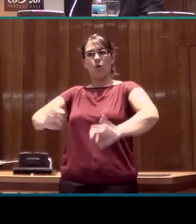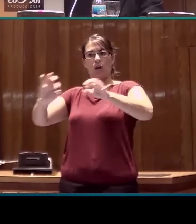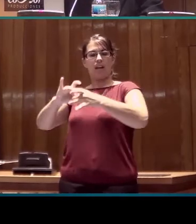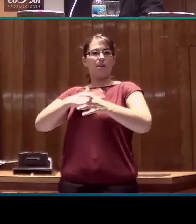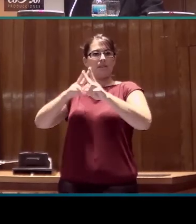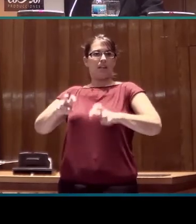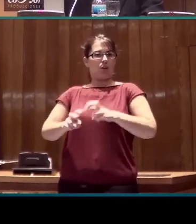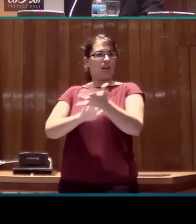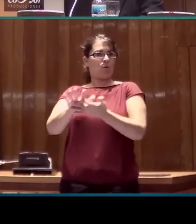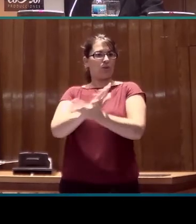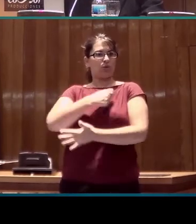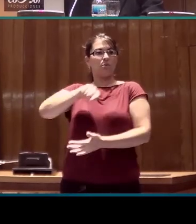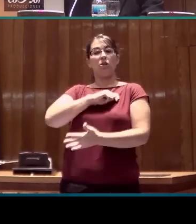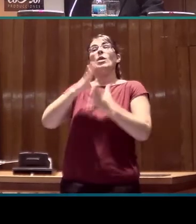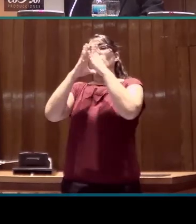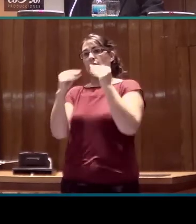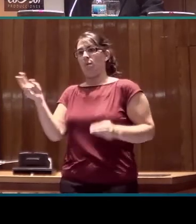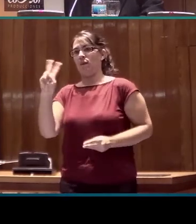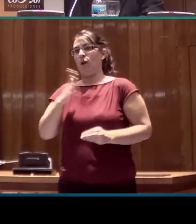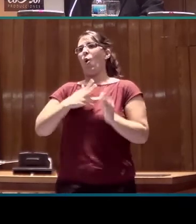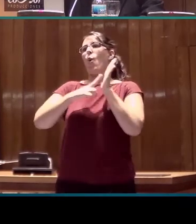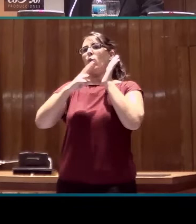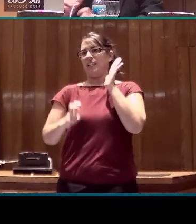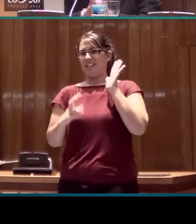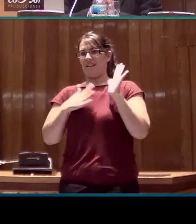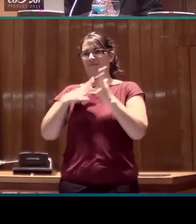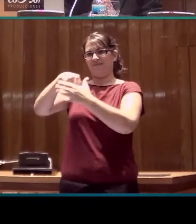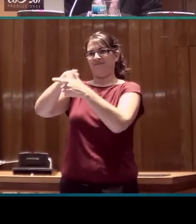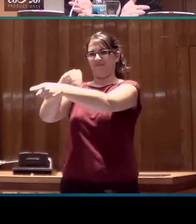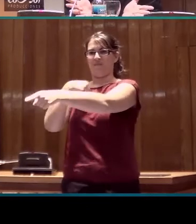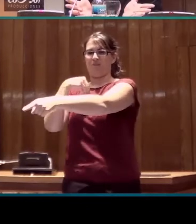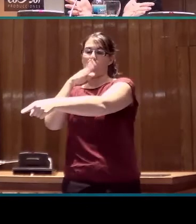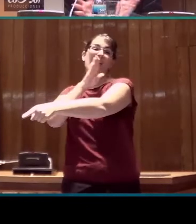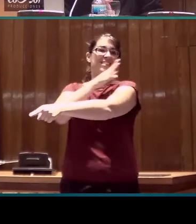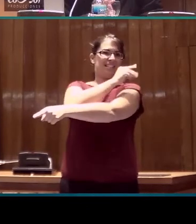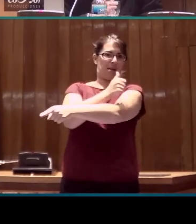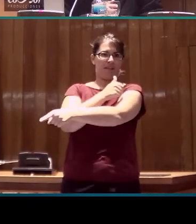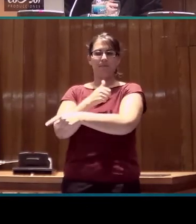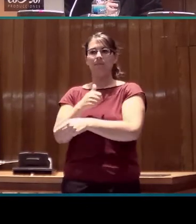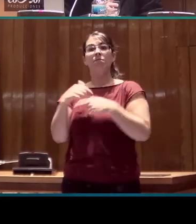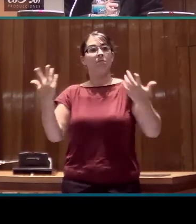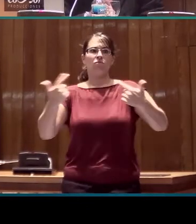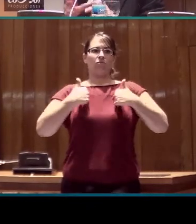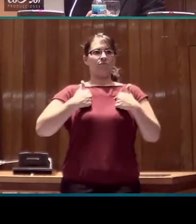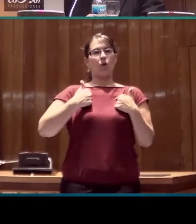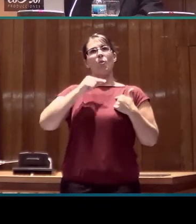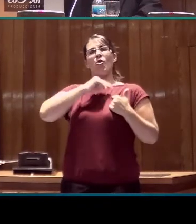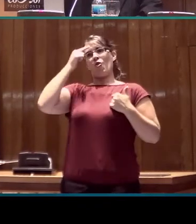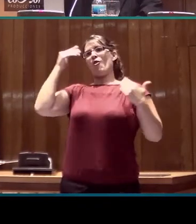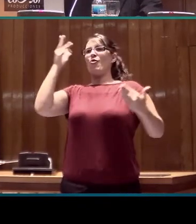Signos Española de la Universidad de Valladolid, UCIL-CEUBA. Me toca a mí el honor de dirigirla.